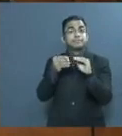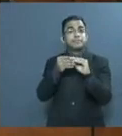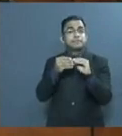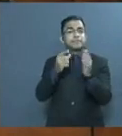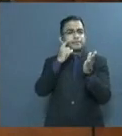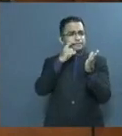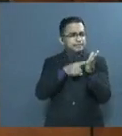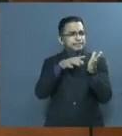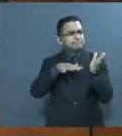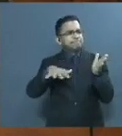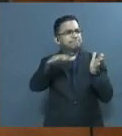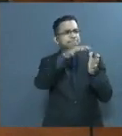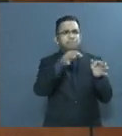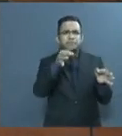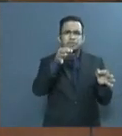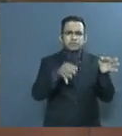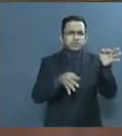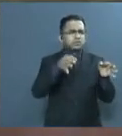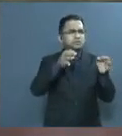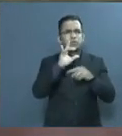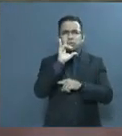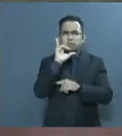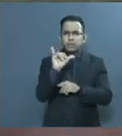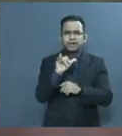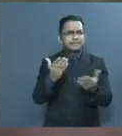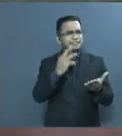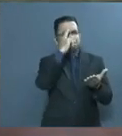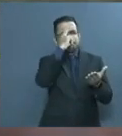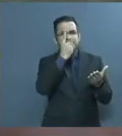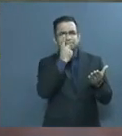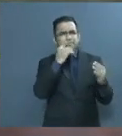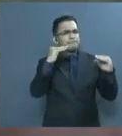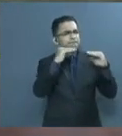sobre el estado de la justicia en la República Dominicana.